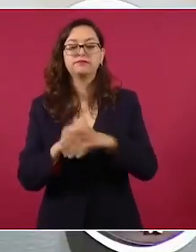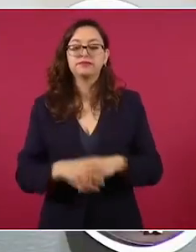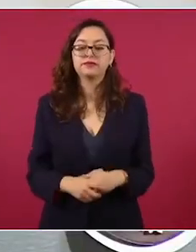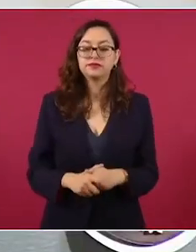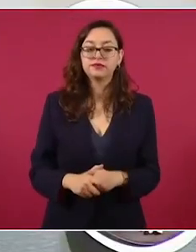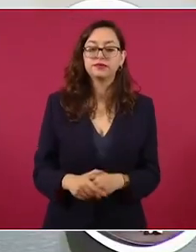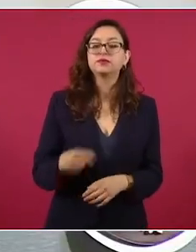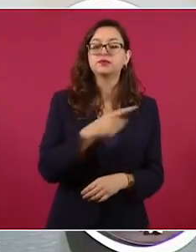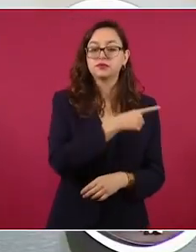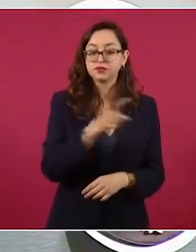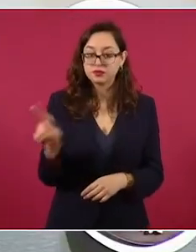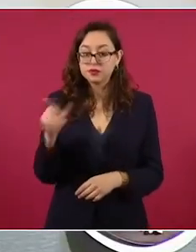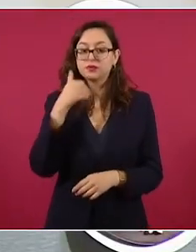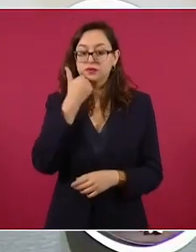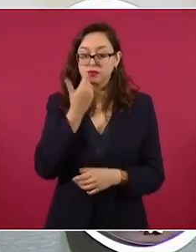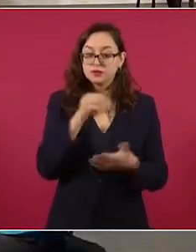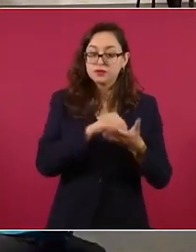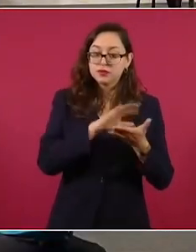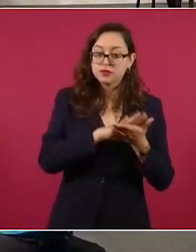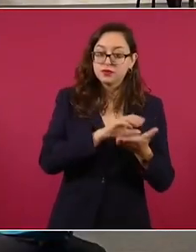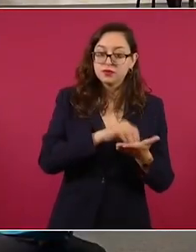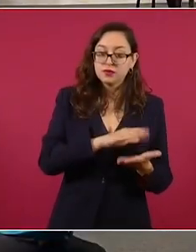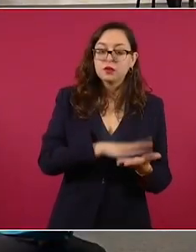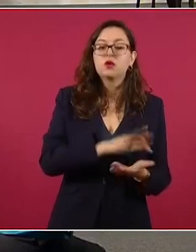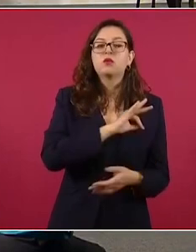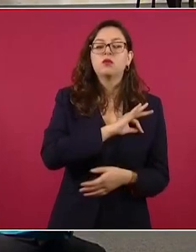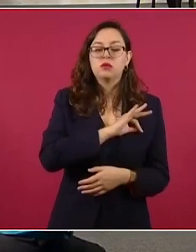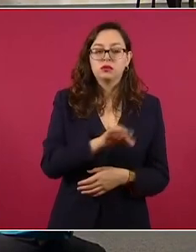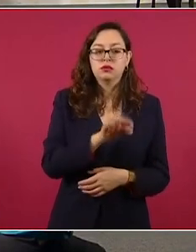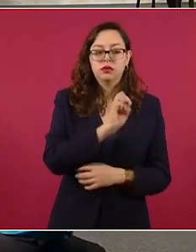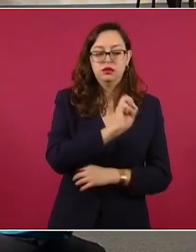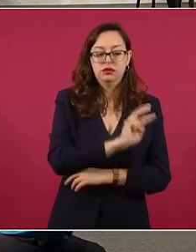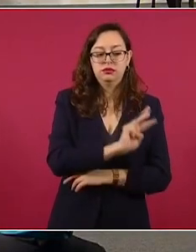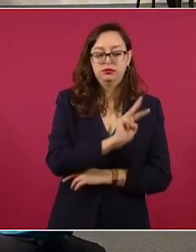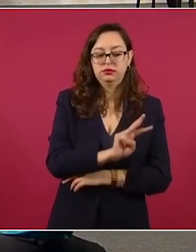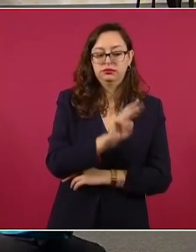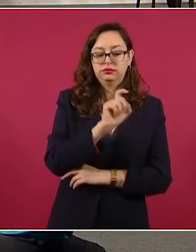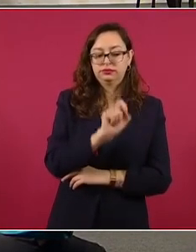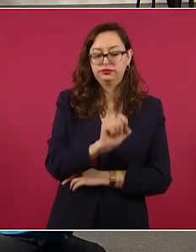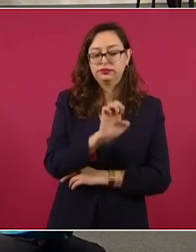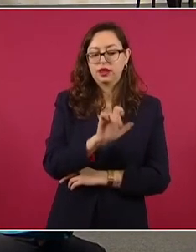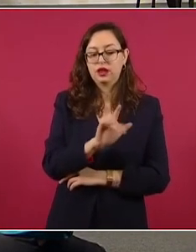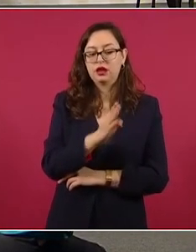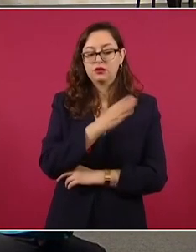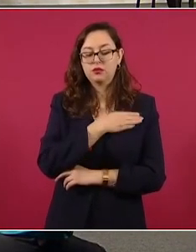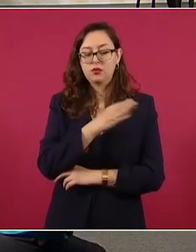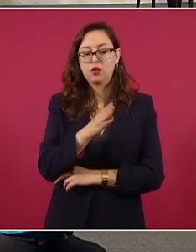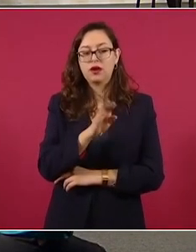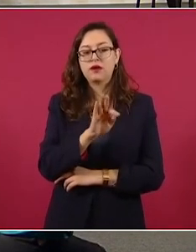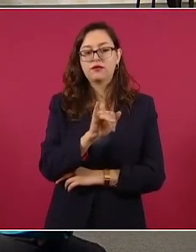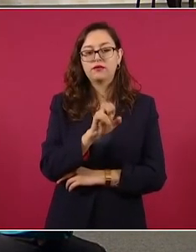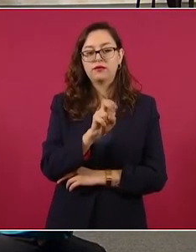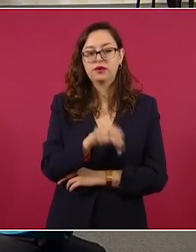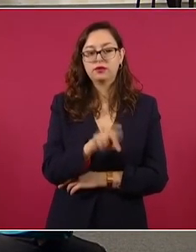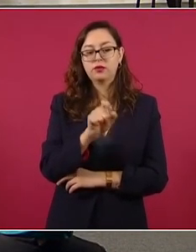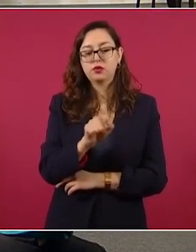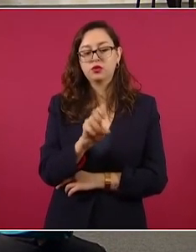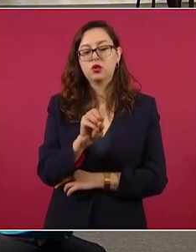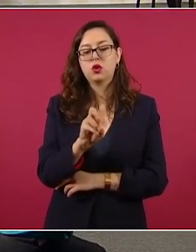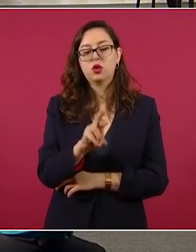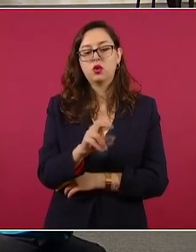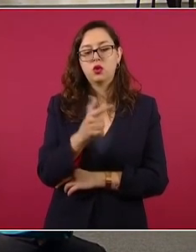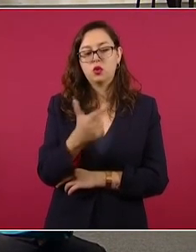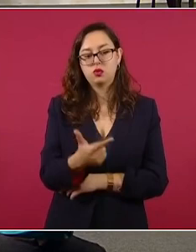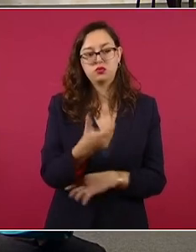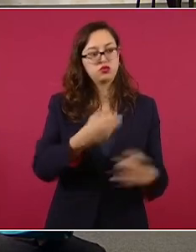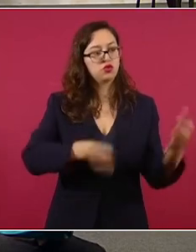registrarse, está la página www.elbuenfin.org, para que se organicen todos